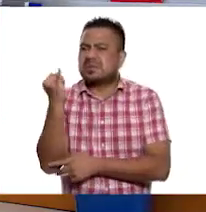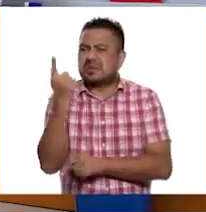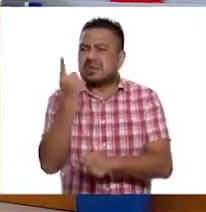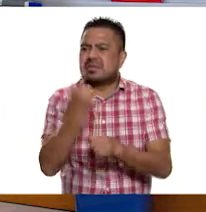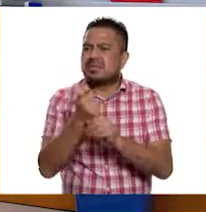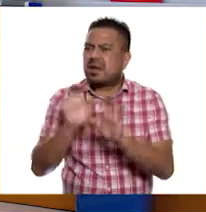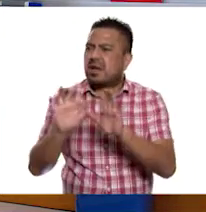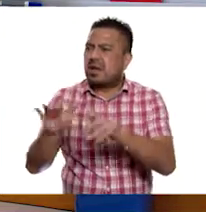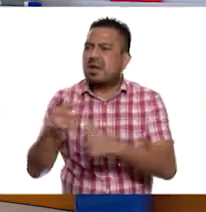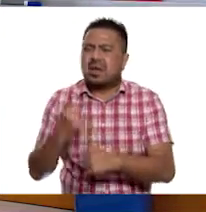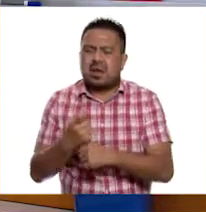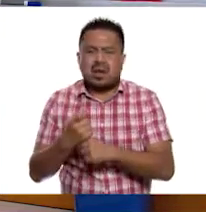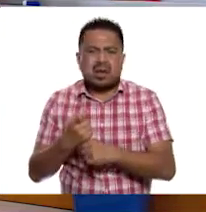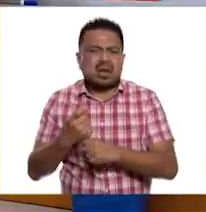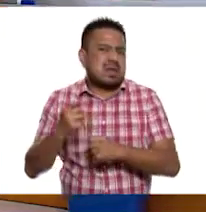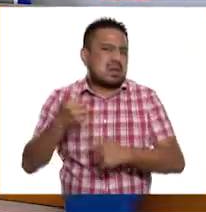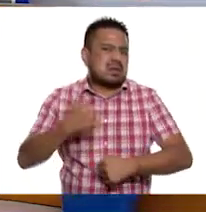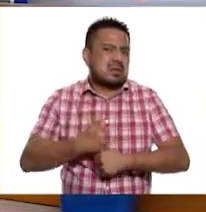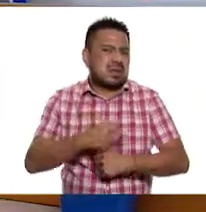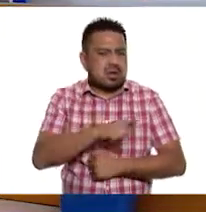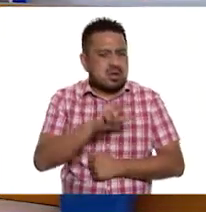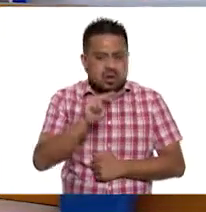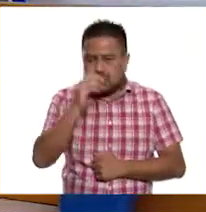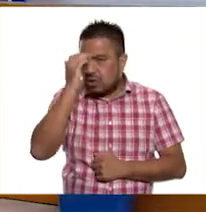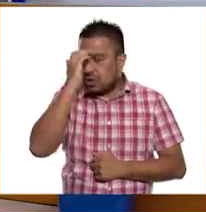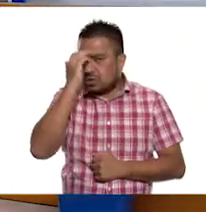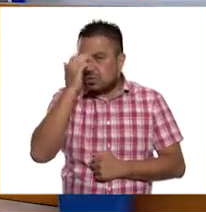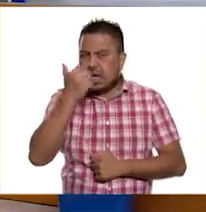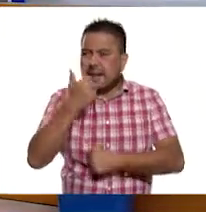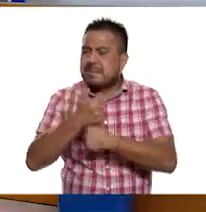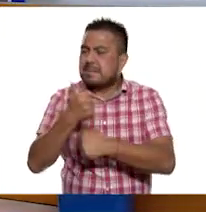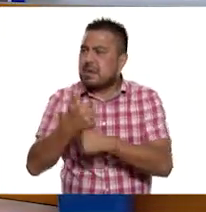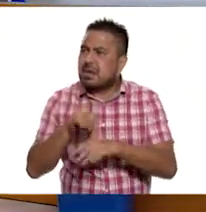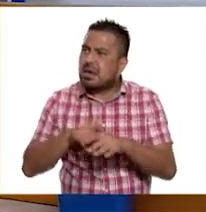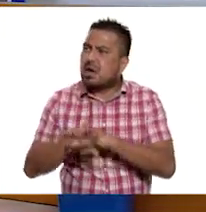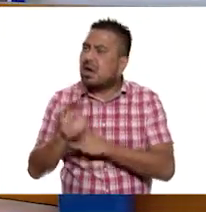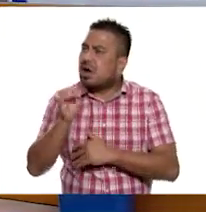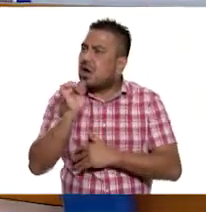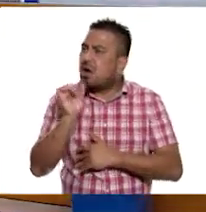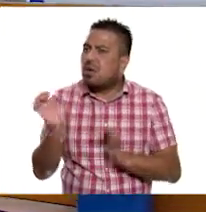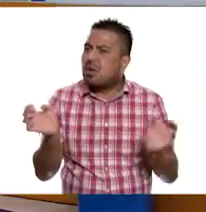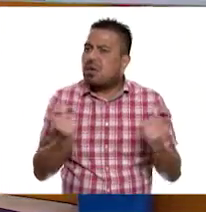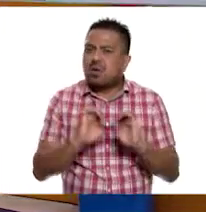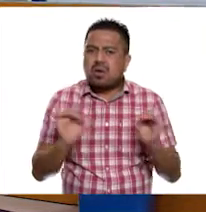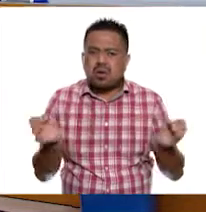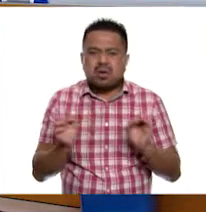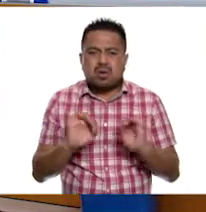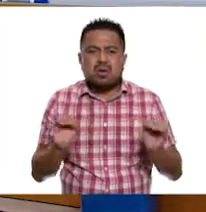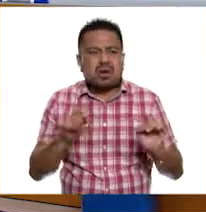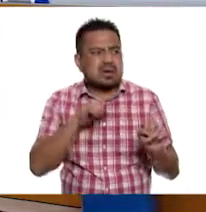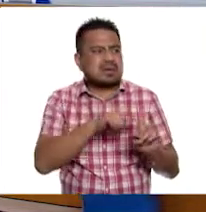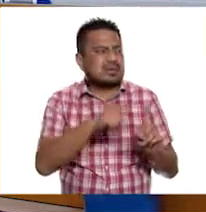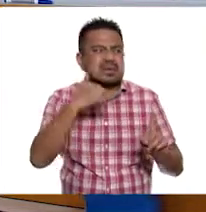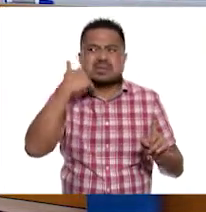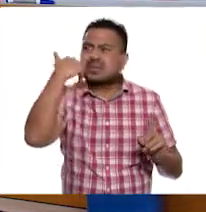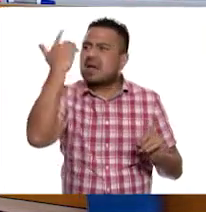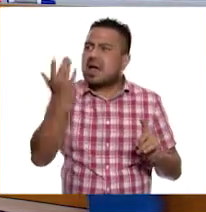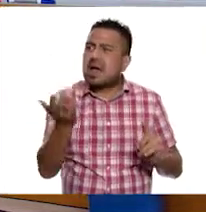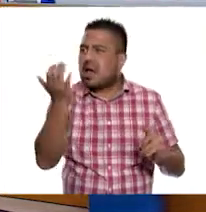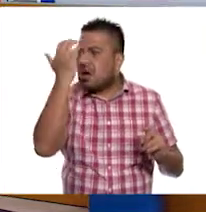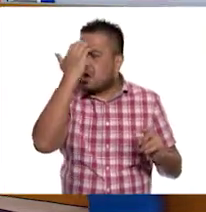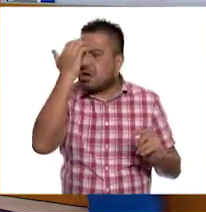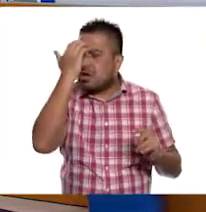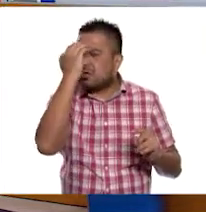primer grado y ellos no conocen la escuela primaria. Claro, tienes toda la razón. Y entonces ellos quieren conocer